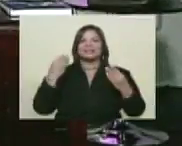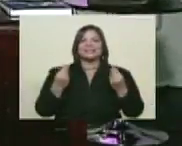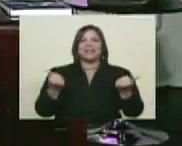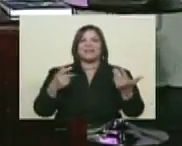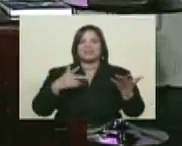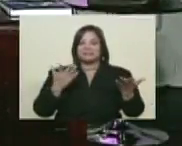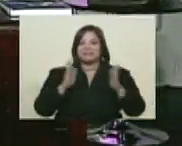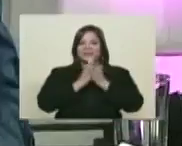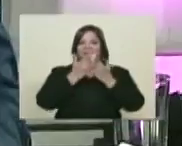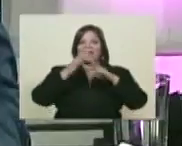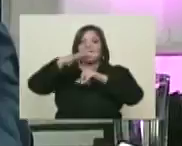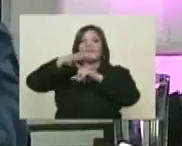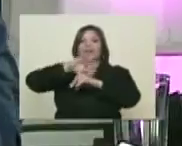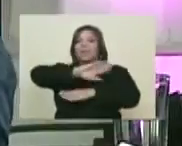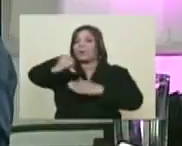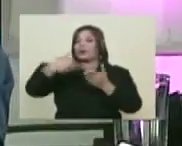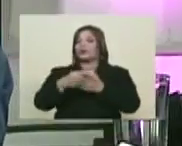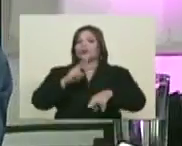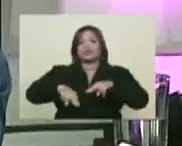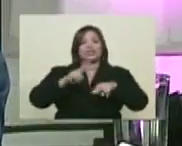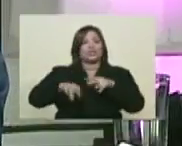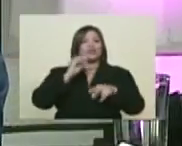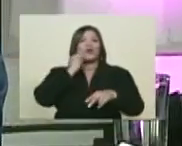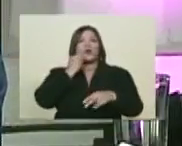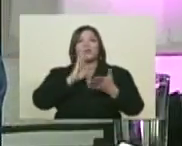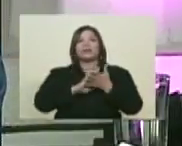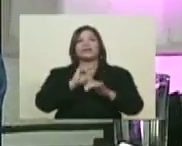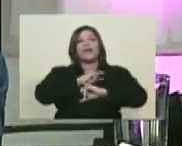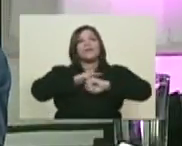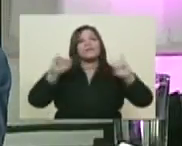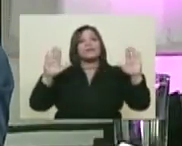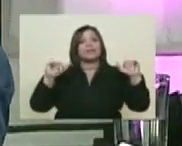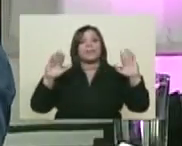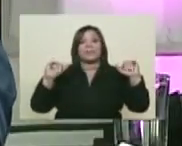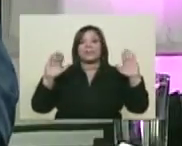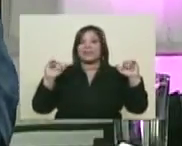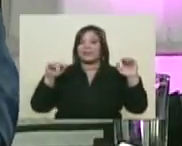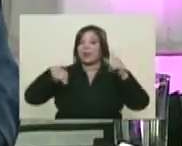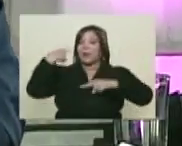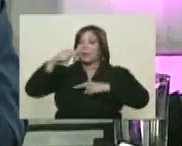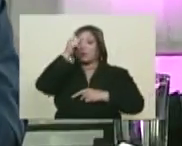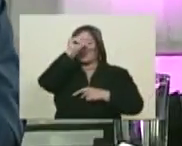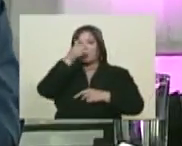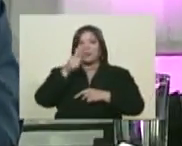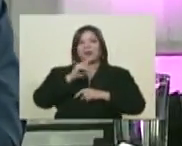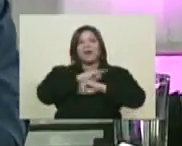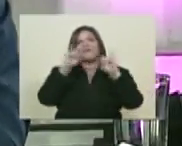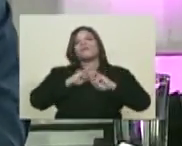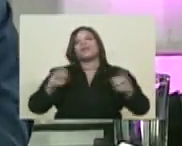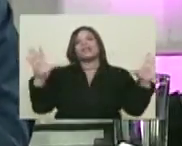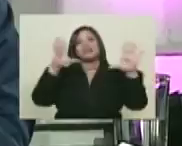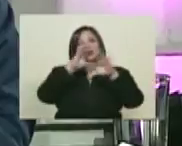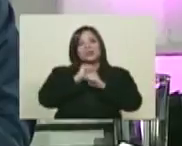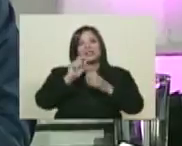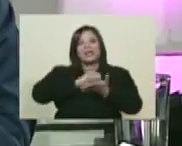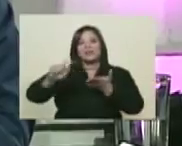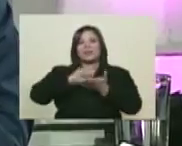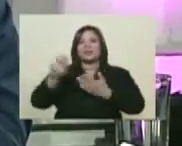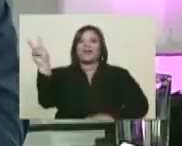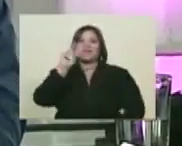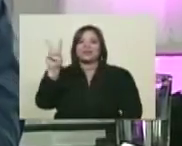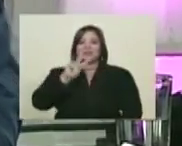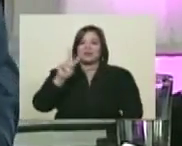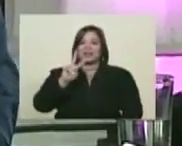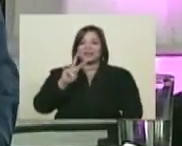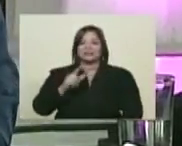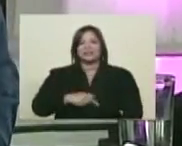tiene libros para todas y para todos. Yo con esto, ahora sí me despido, hasta el próximo domingo, una nueva emisión de Toma Nota Venezuela, con este